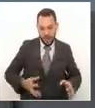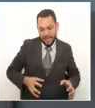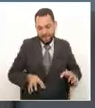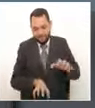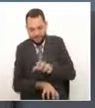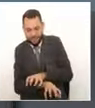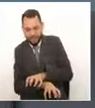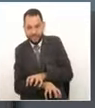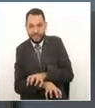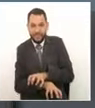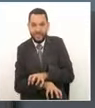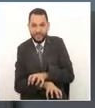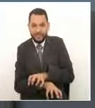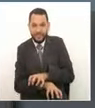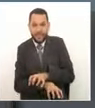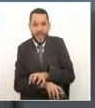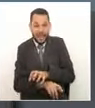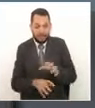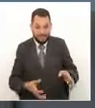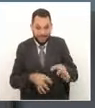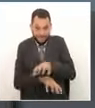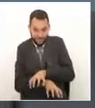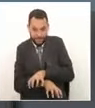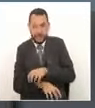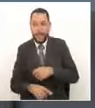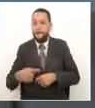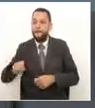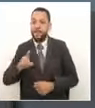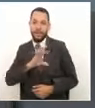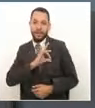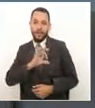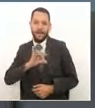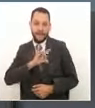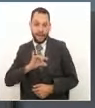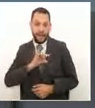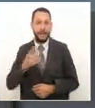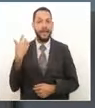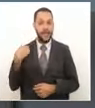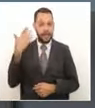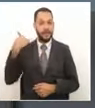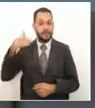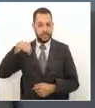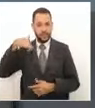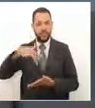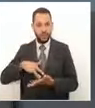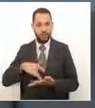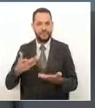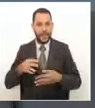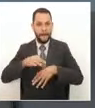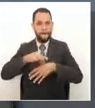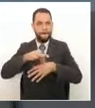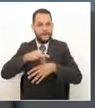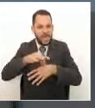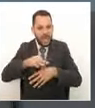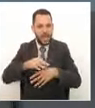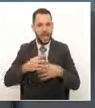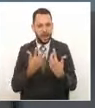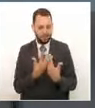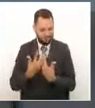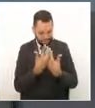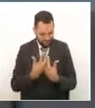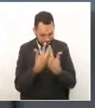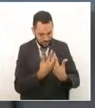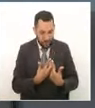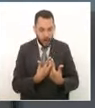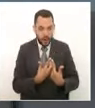Cali desde hace muchos años yo fui parte de esa ordenanza se están entregando los tejidos y los órganos y es